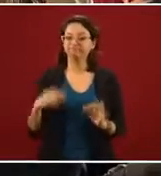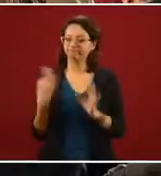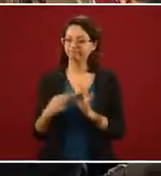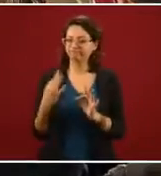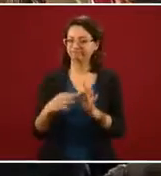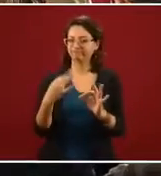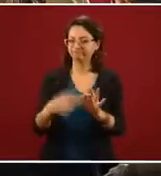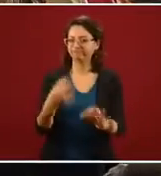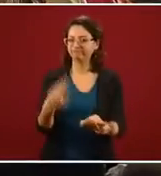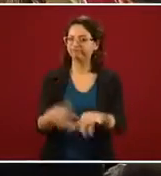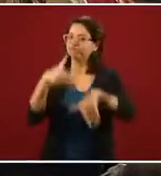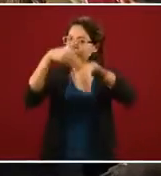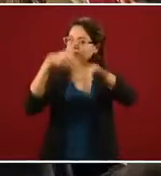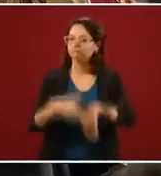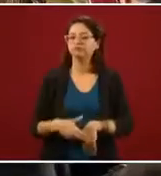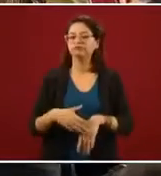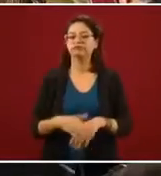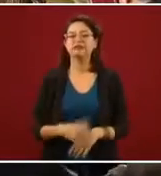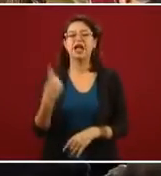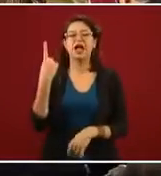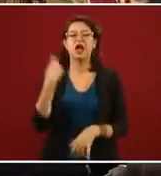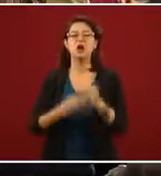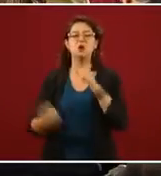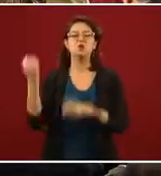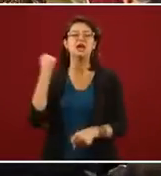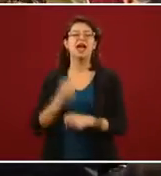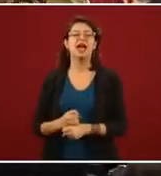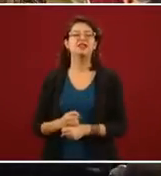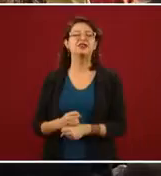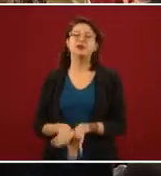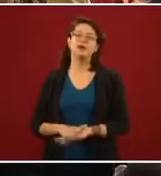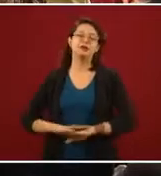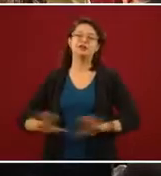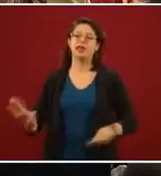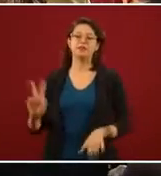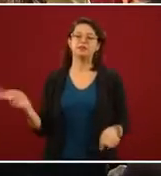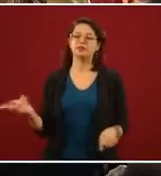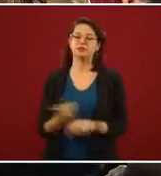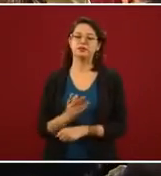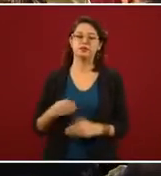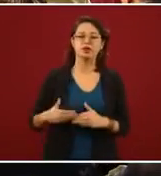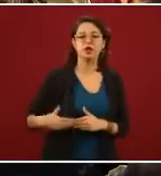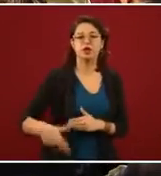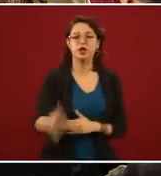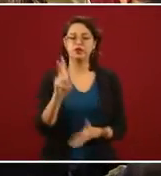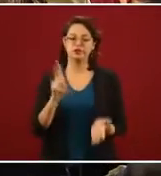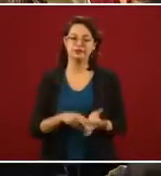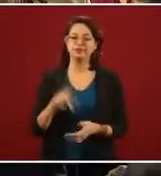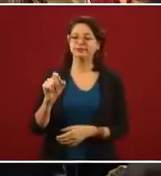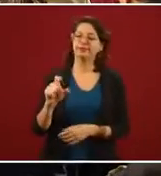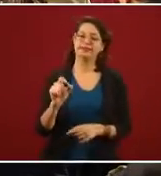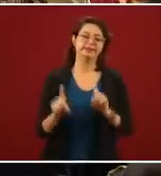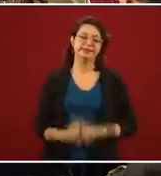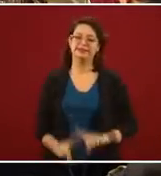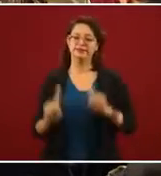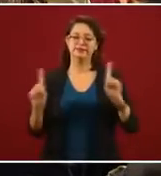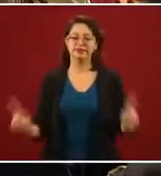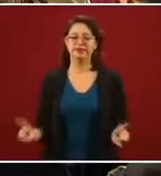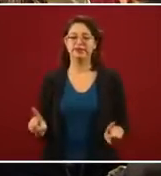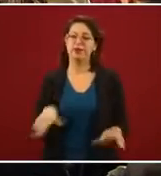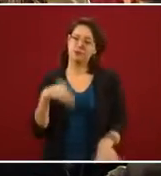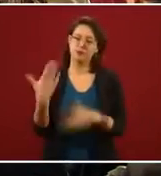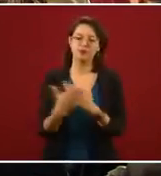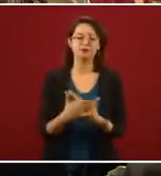que no vaya a ser que, ah, pero eso fue el año pasado y en el 20 ya es otra cosa y el